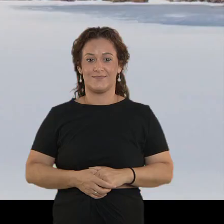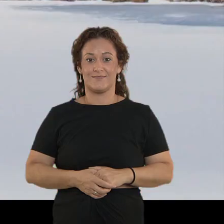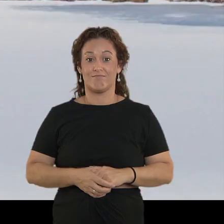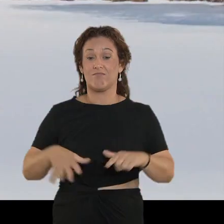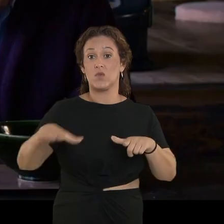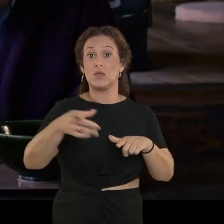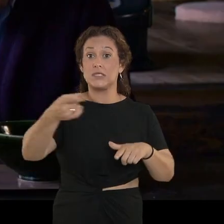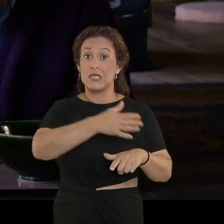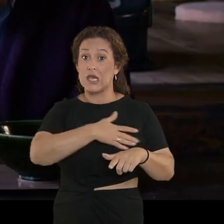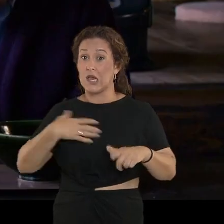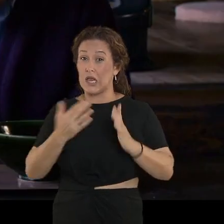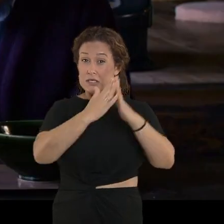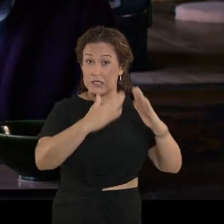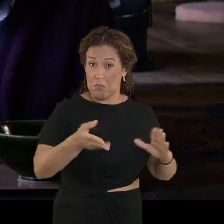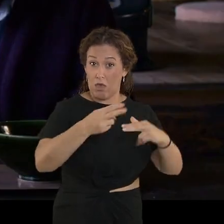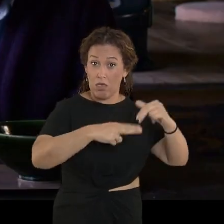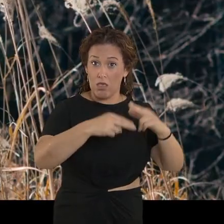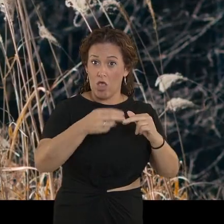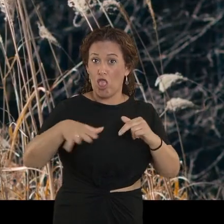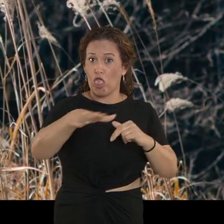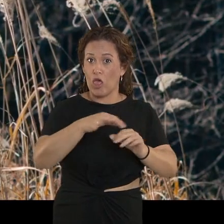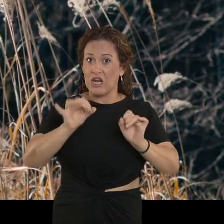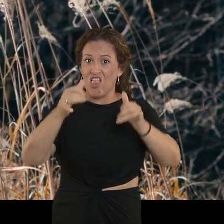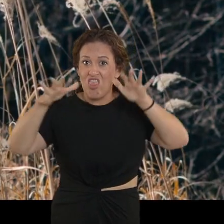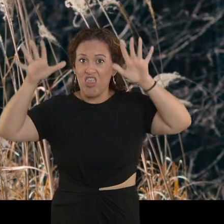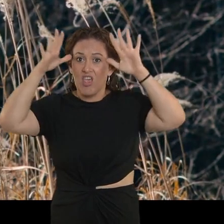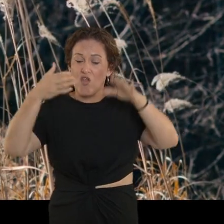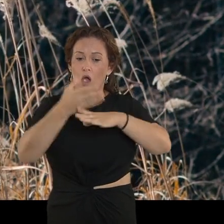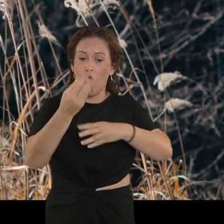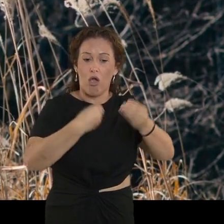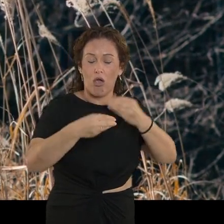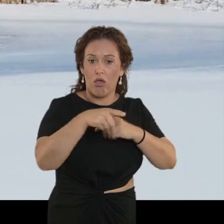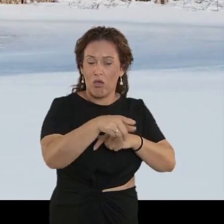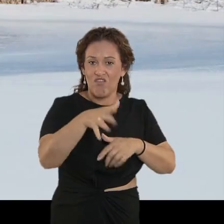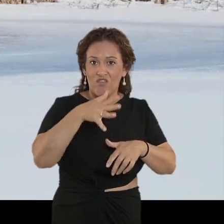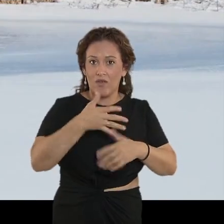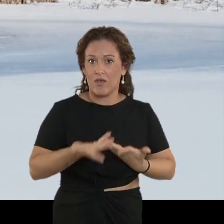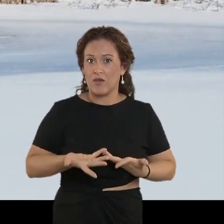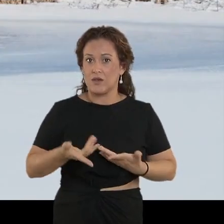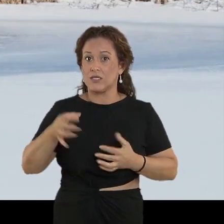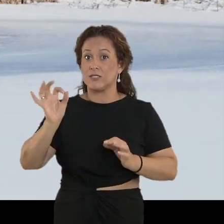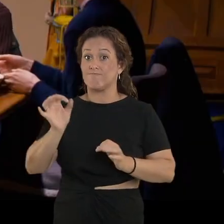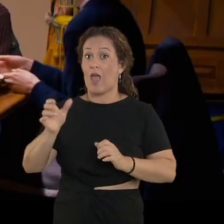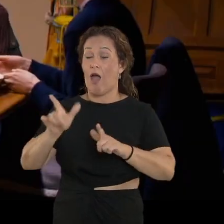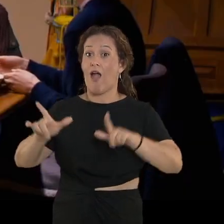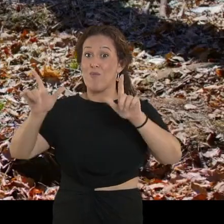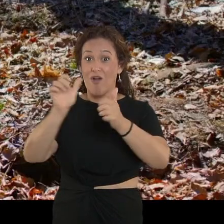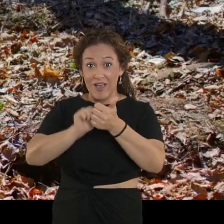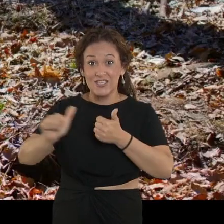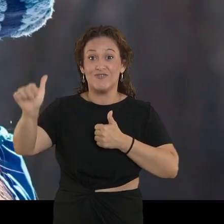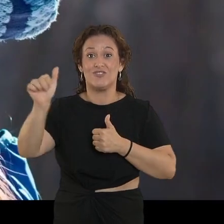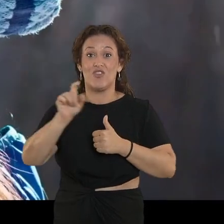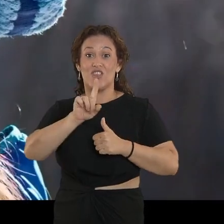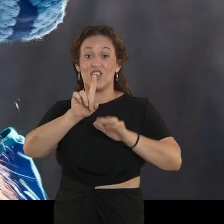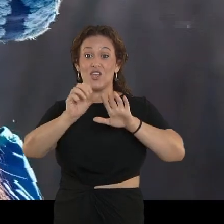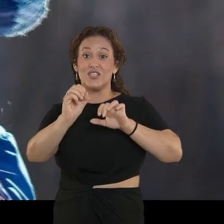El lugar donde queréis poner el glamping es un abrevadero para ciervos. ¿Se vienen de excursión a Japón durante